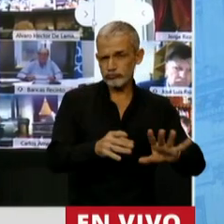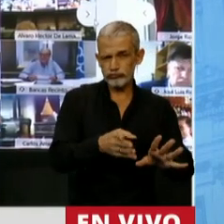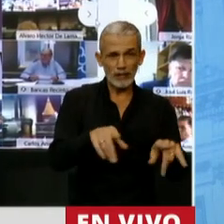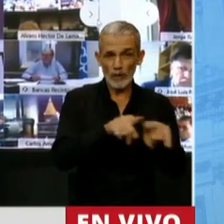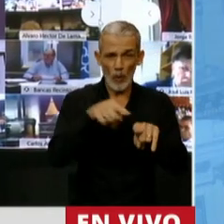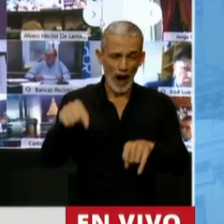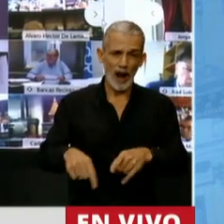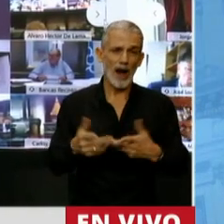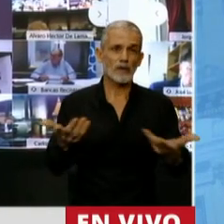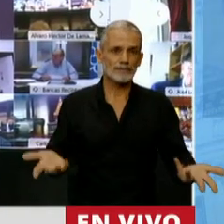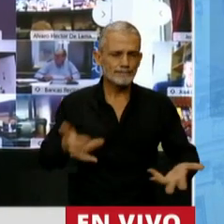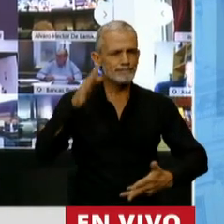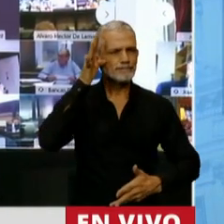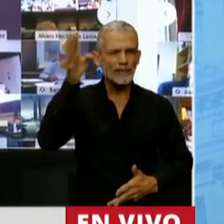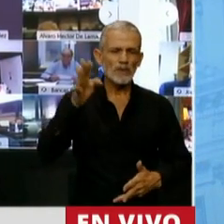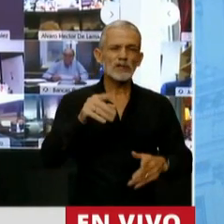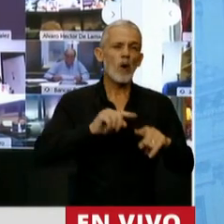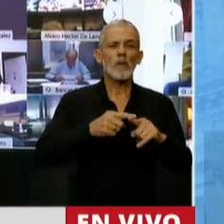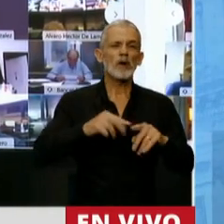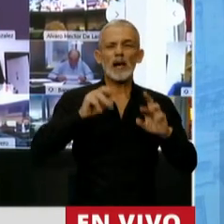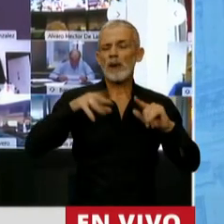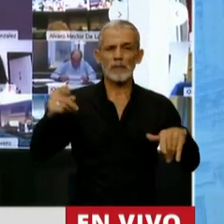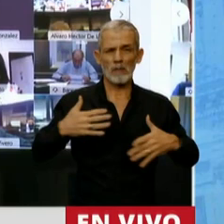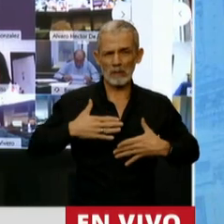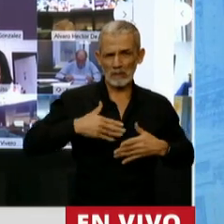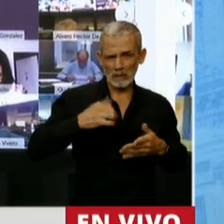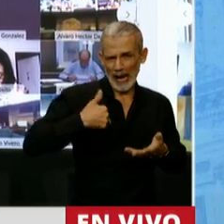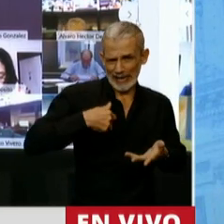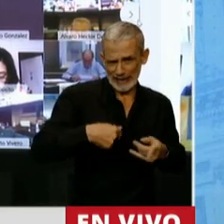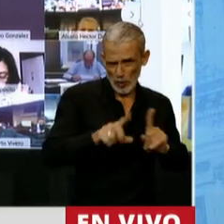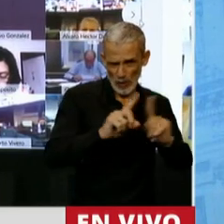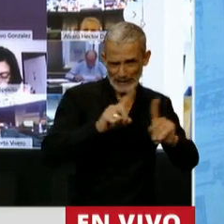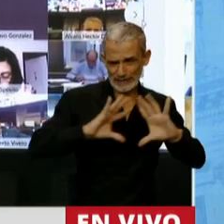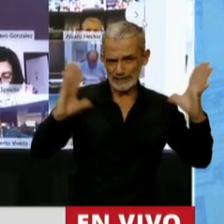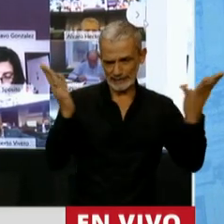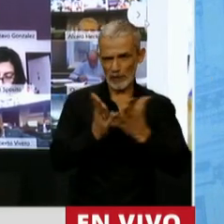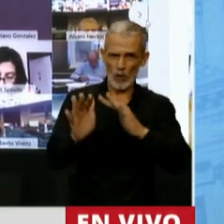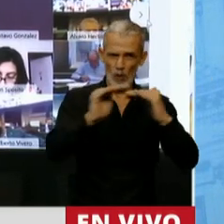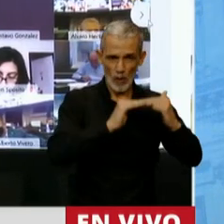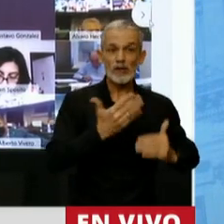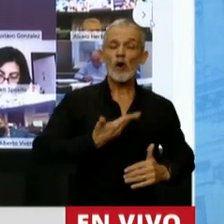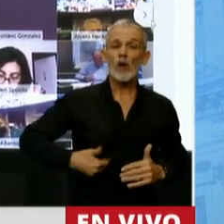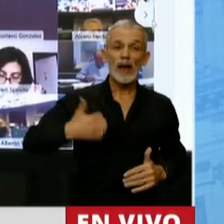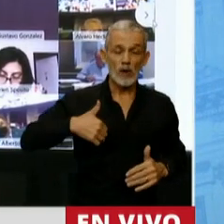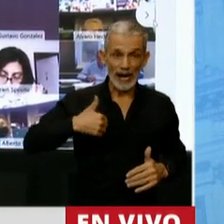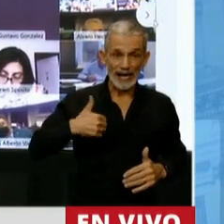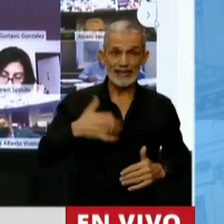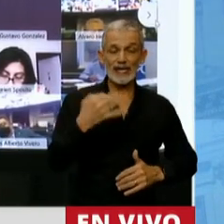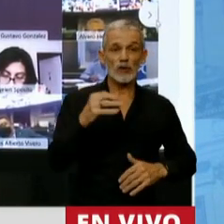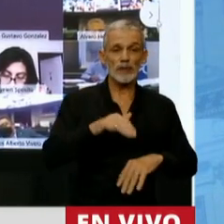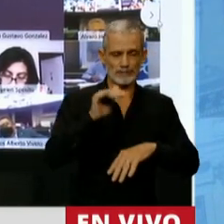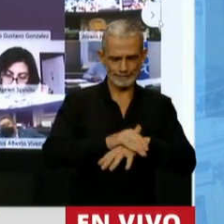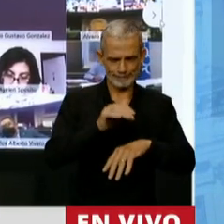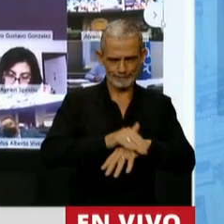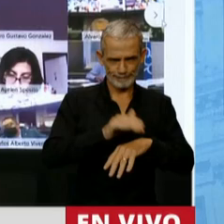con creces a las políticas internas. El gobierno argentino tuvo que asumir